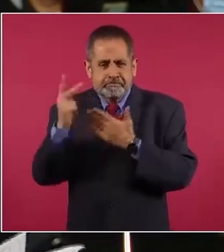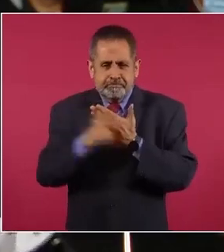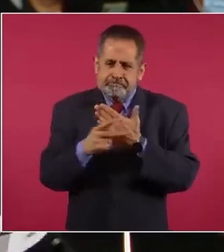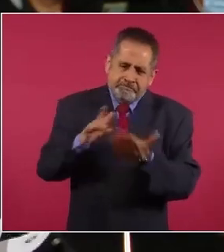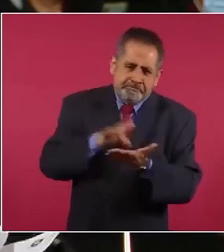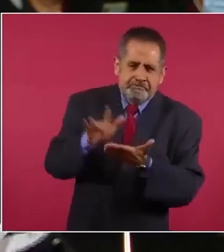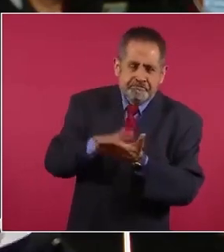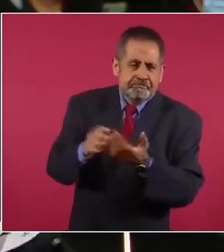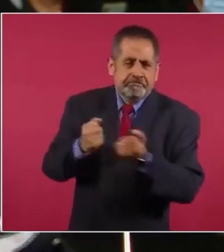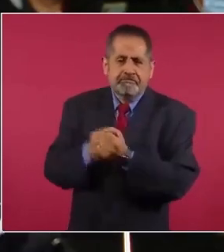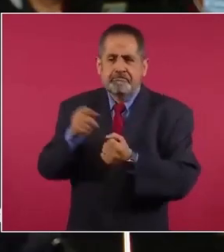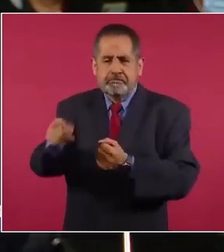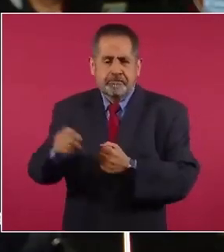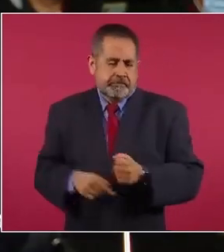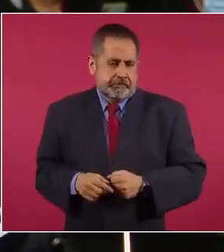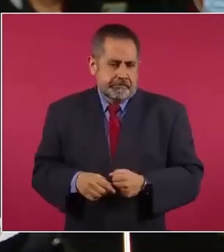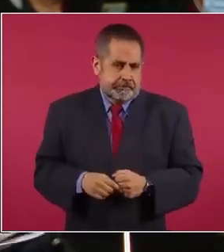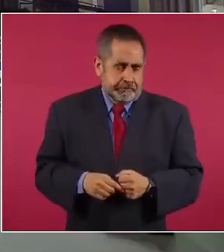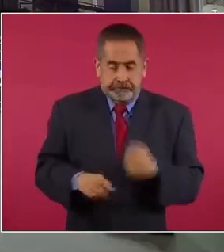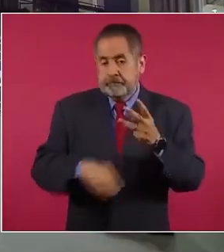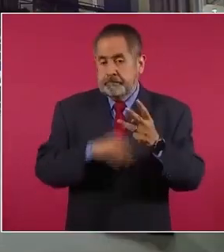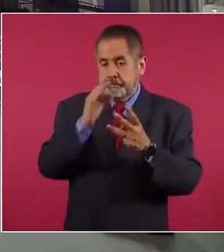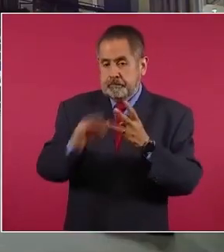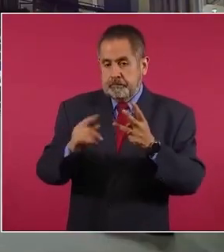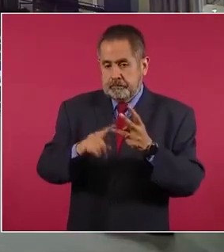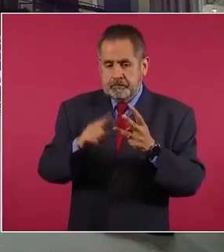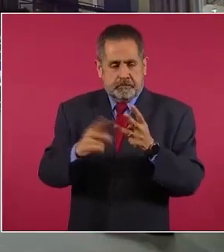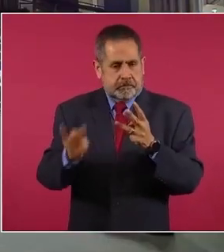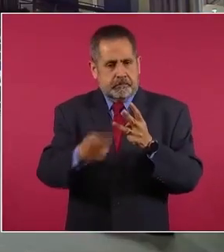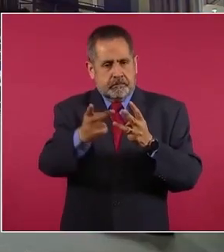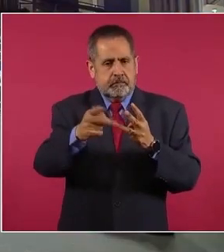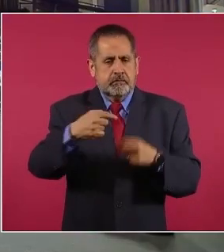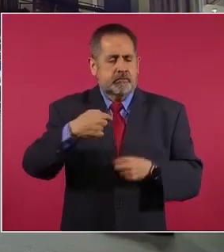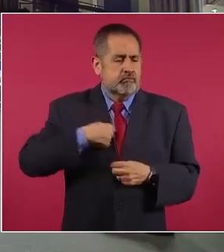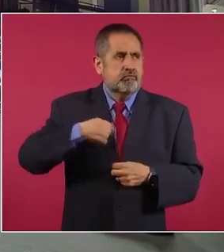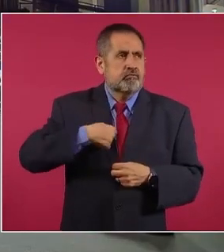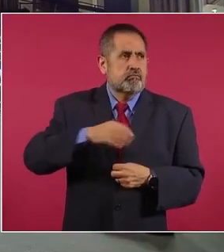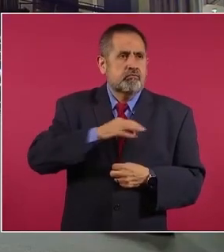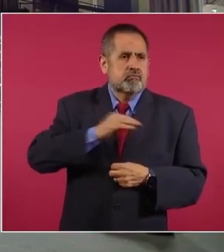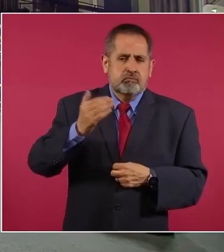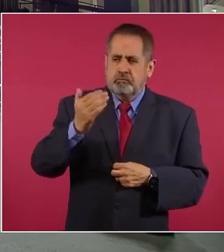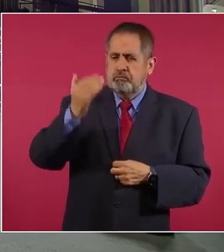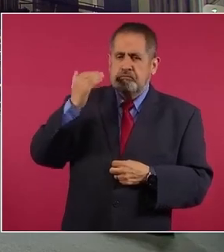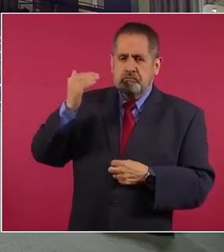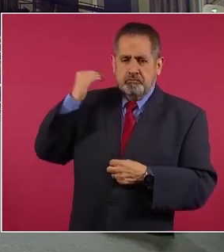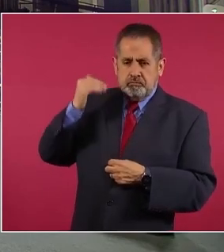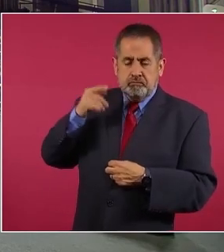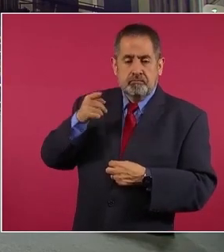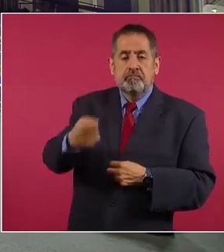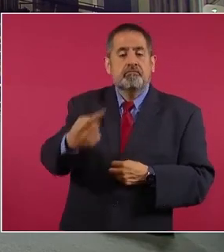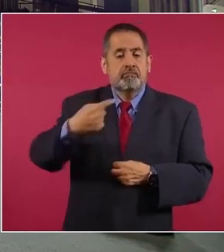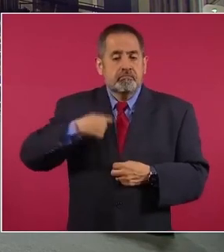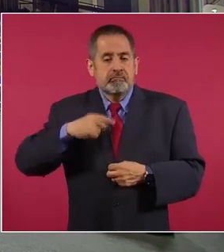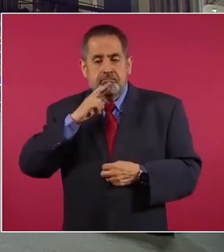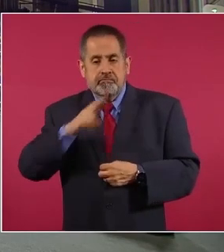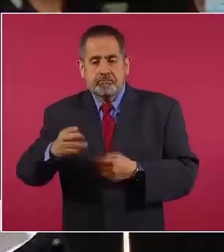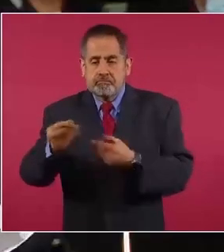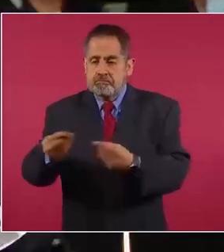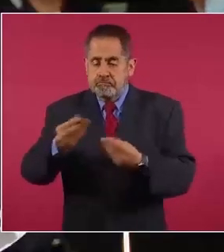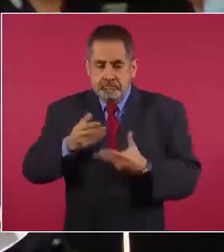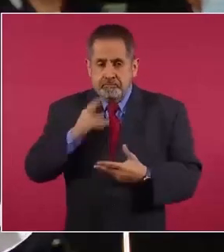impulsando y por último ya el preguntarle mire presidente yo hace unos días recibí la respuesta de un